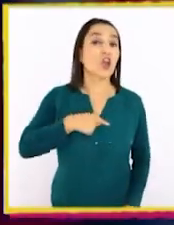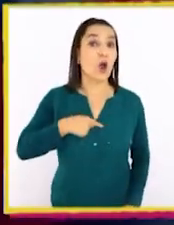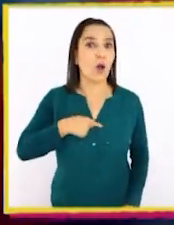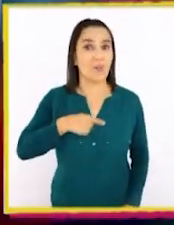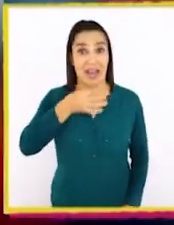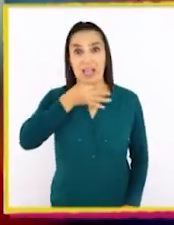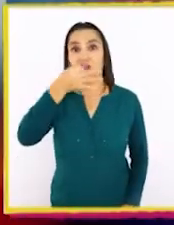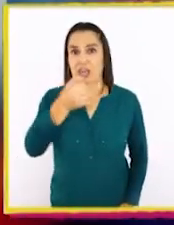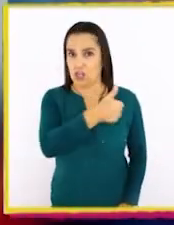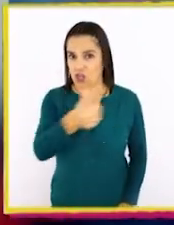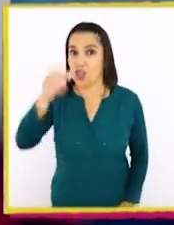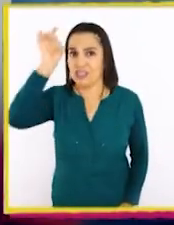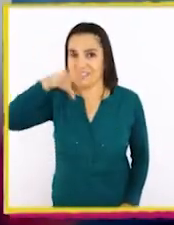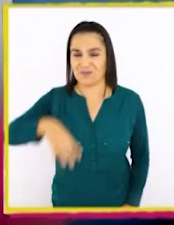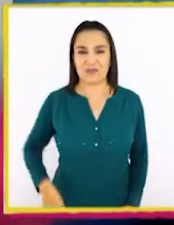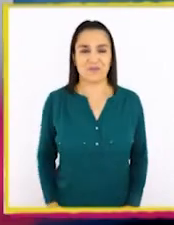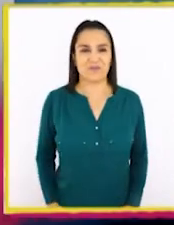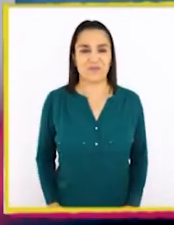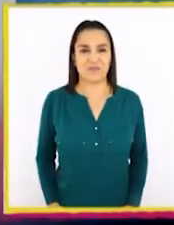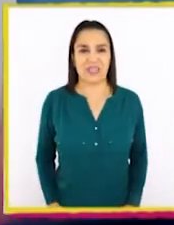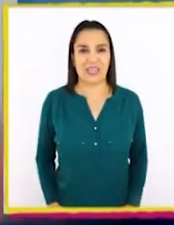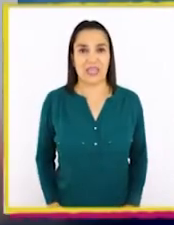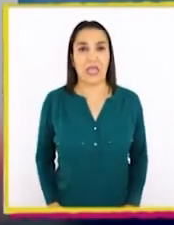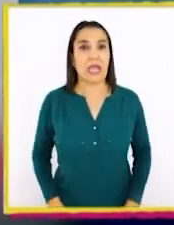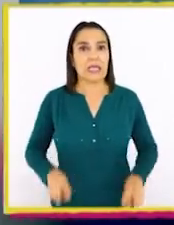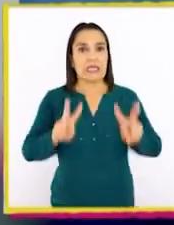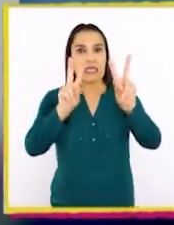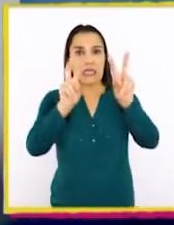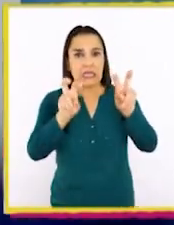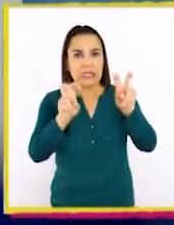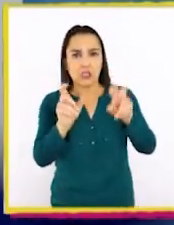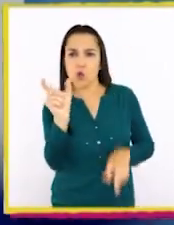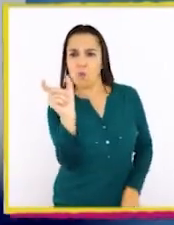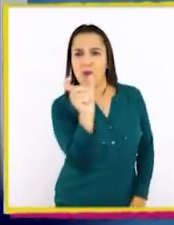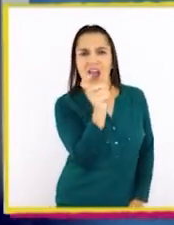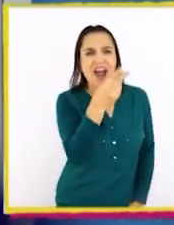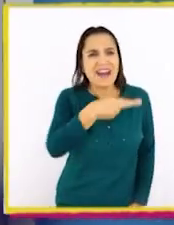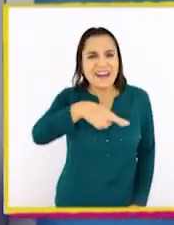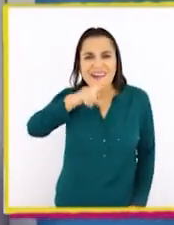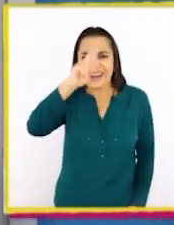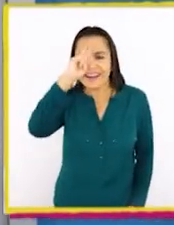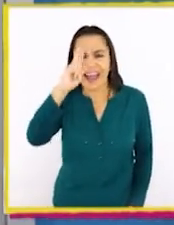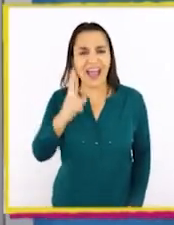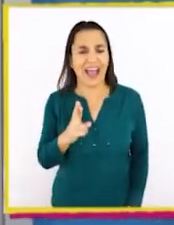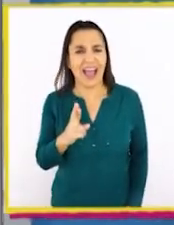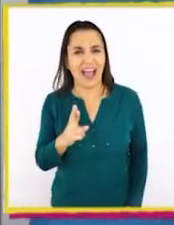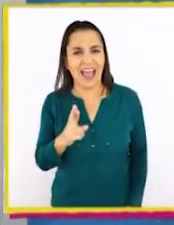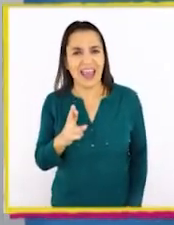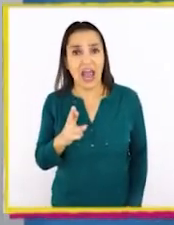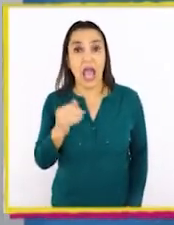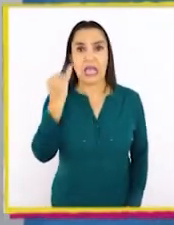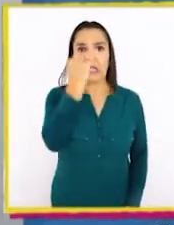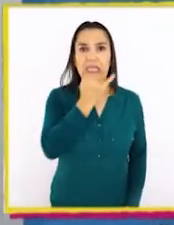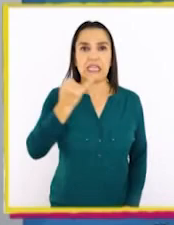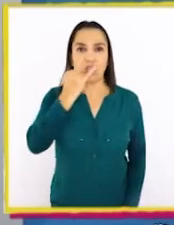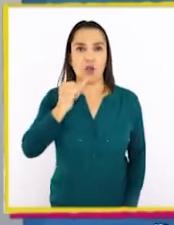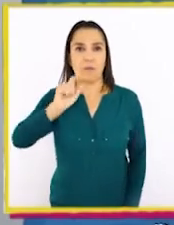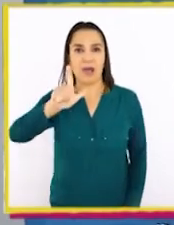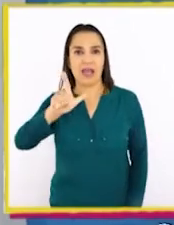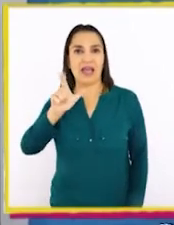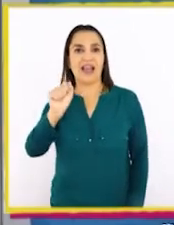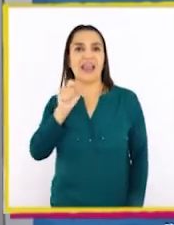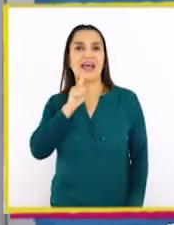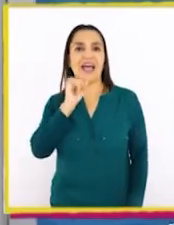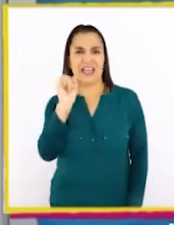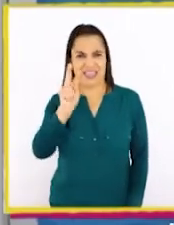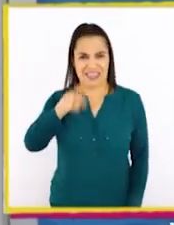Les contaré para que todos sepamos. Es que su título les va a sonar muy raro, porque está en latín un idioma